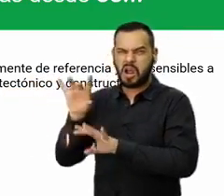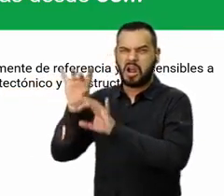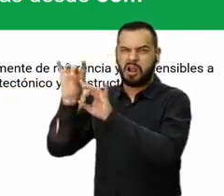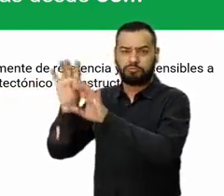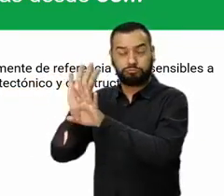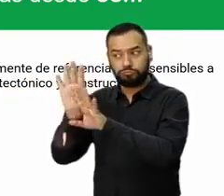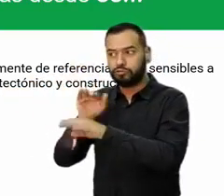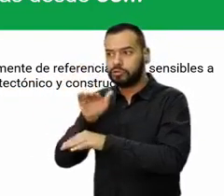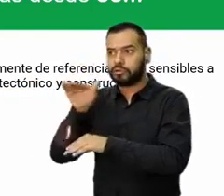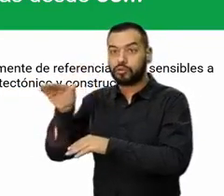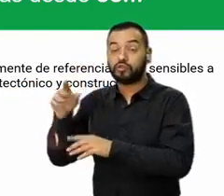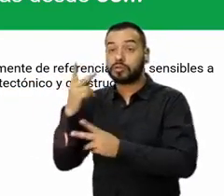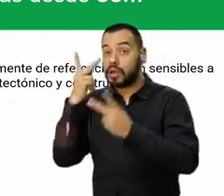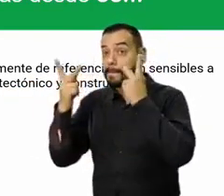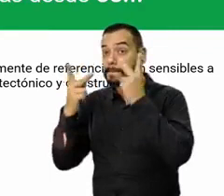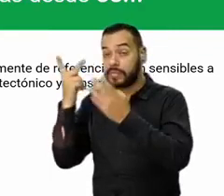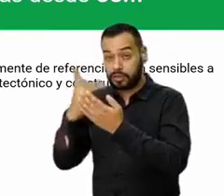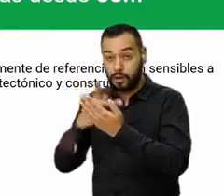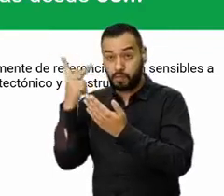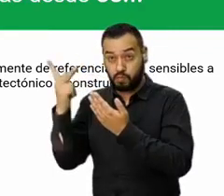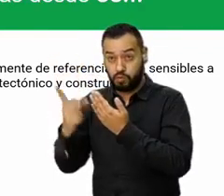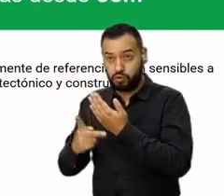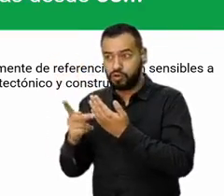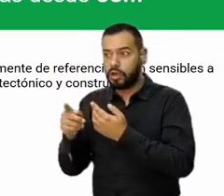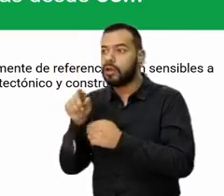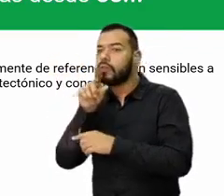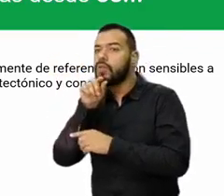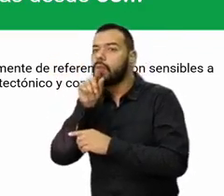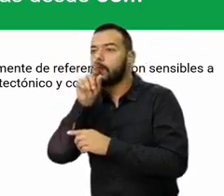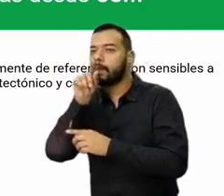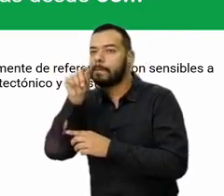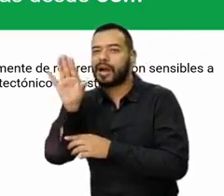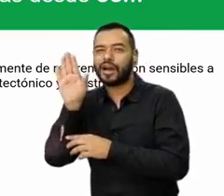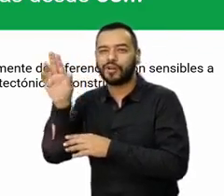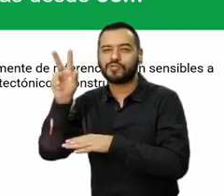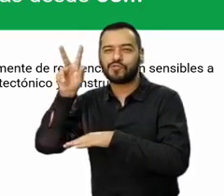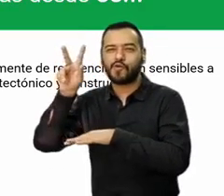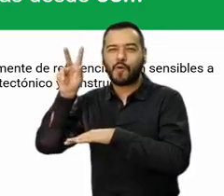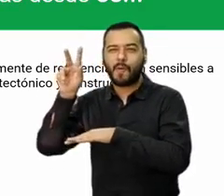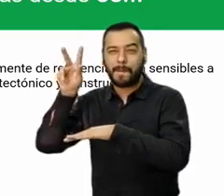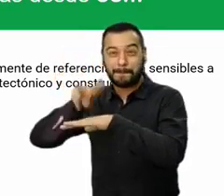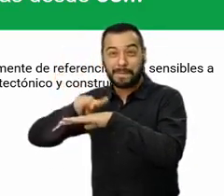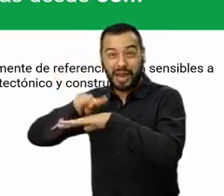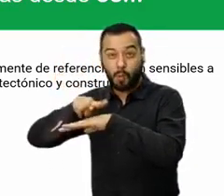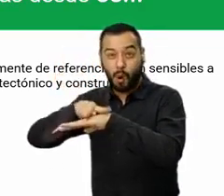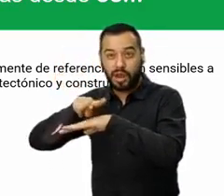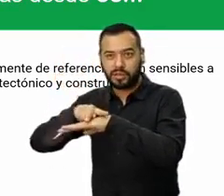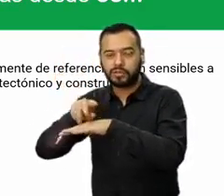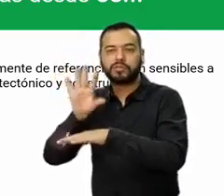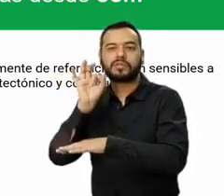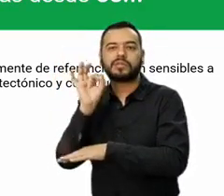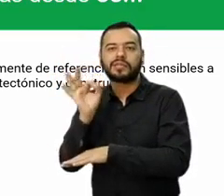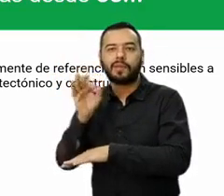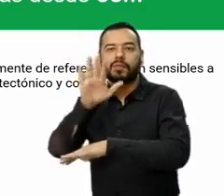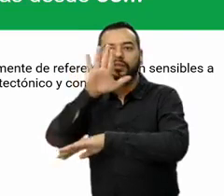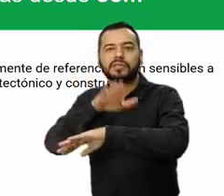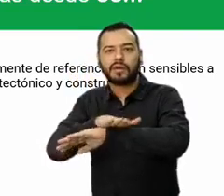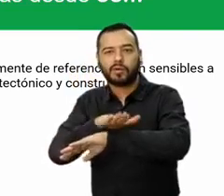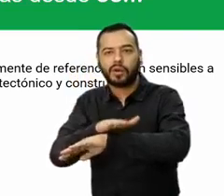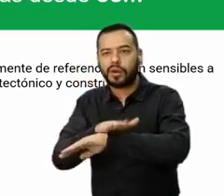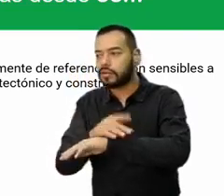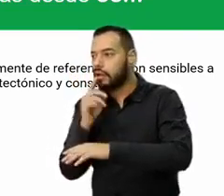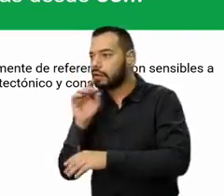tenemos una visita muy grande en este proyecto que les decimos los pájaros paraguayos, porque llegan siempre a las 5 de la tarde que están en